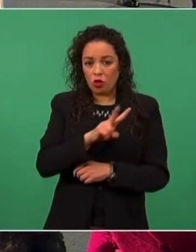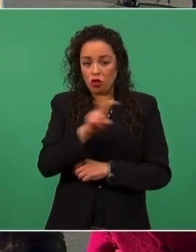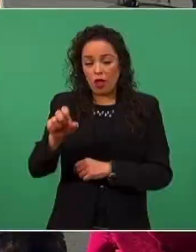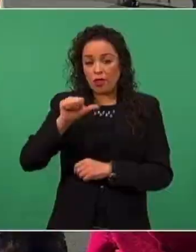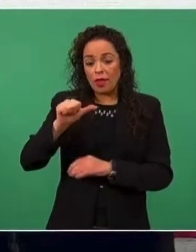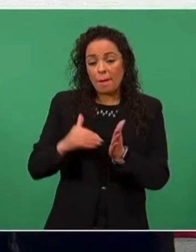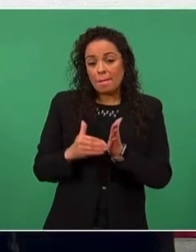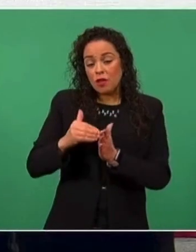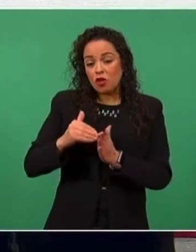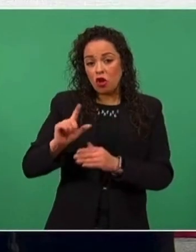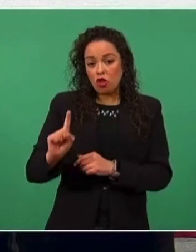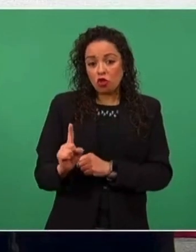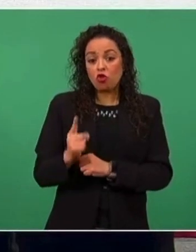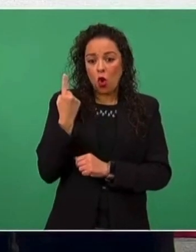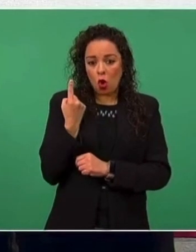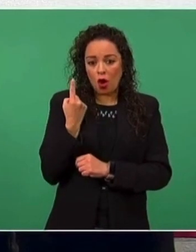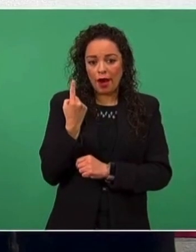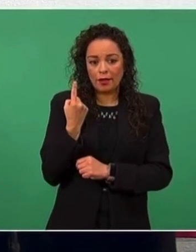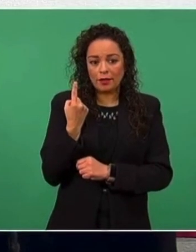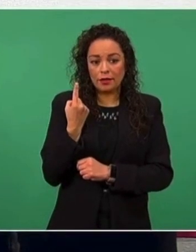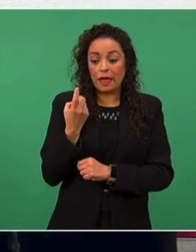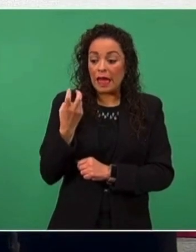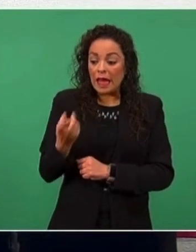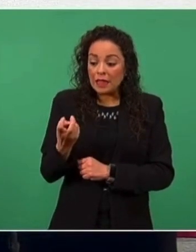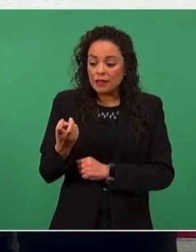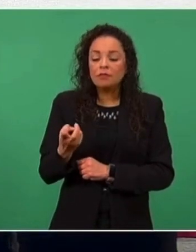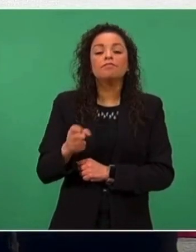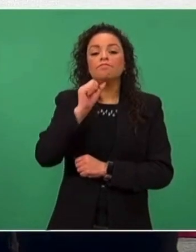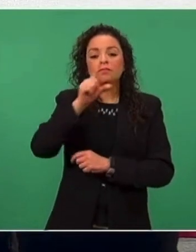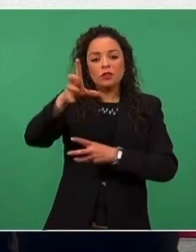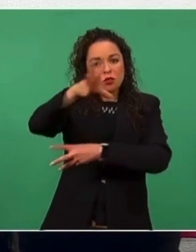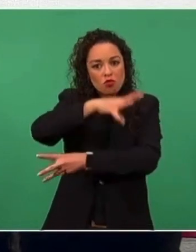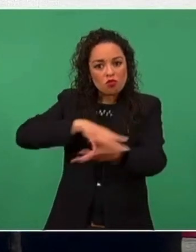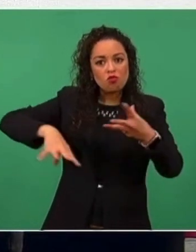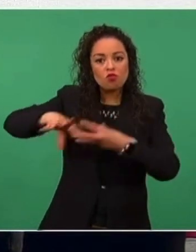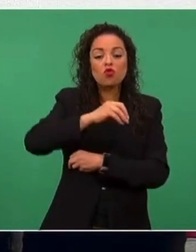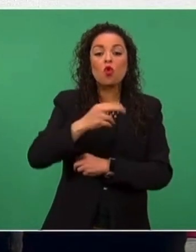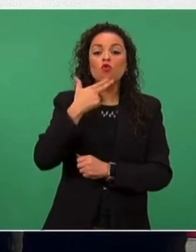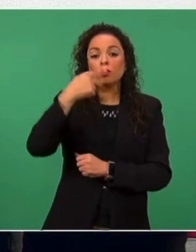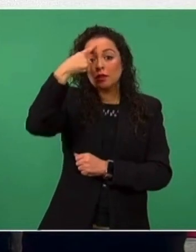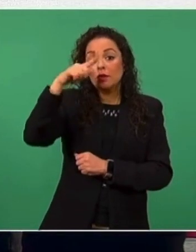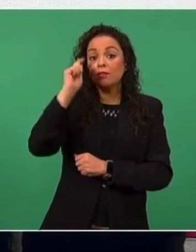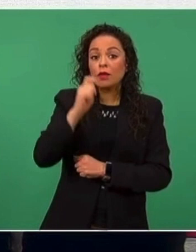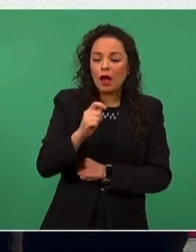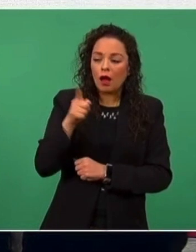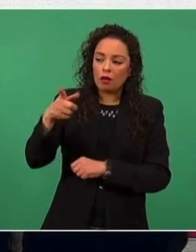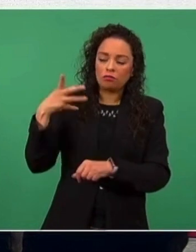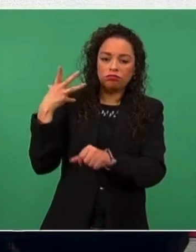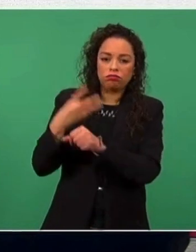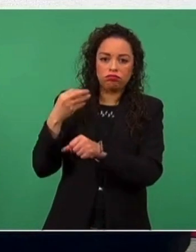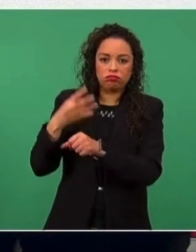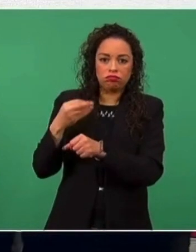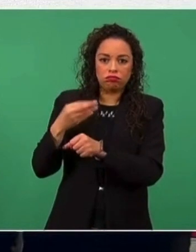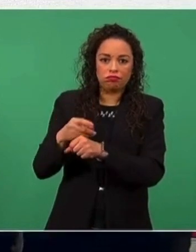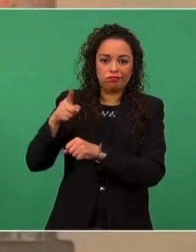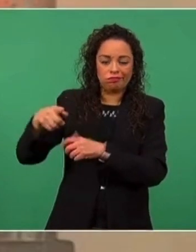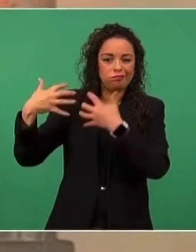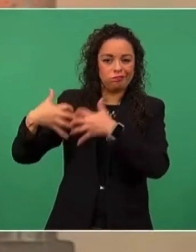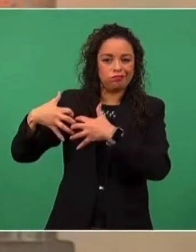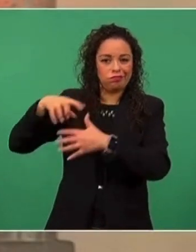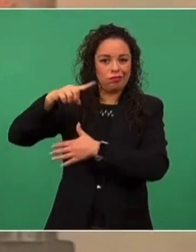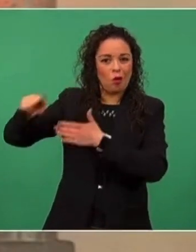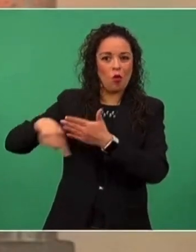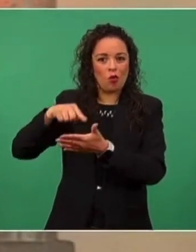millones de dólares, los mismos que se van a reinvertir en el mantenimiento y rehabilitación de las plantas.